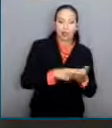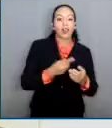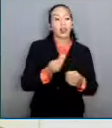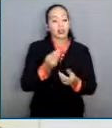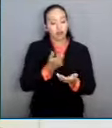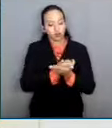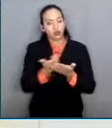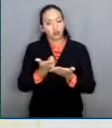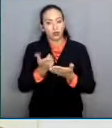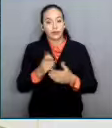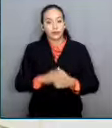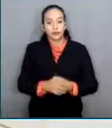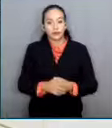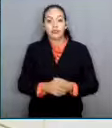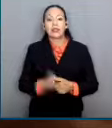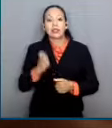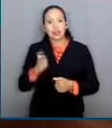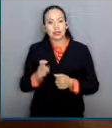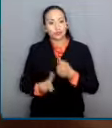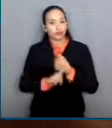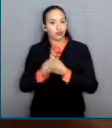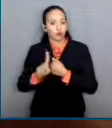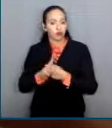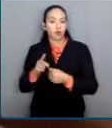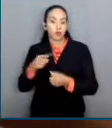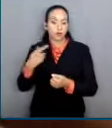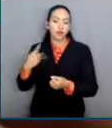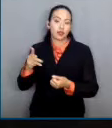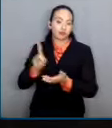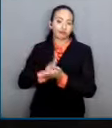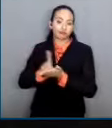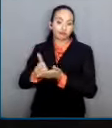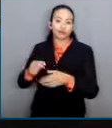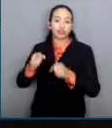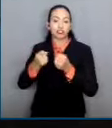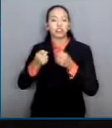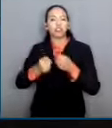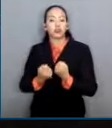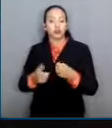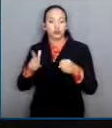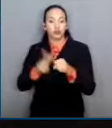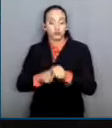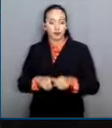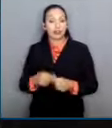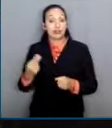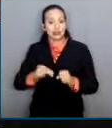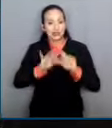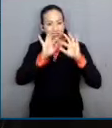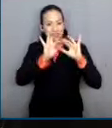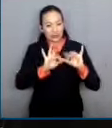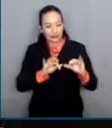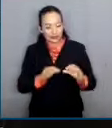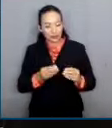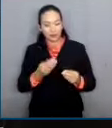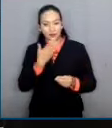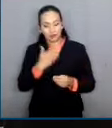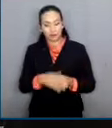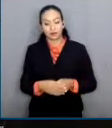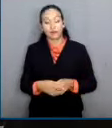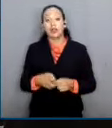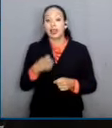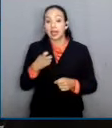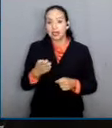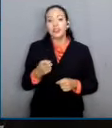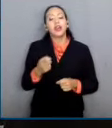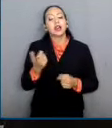un evidente perjuicio a sus derechos de seguridad social. La Segunda Sala determinó que esta medida es progresiva y